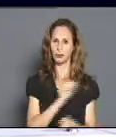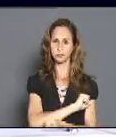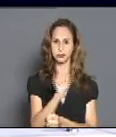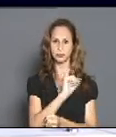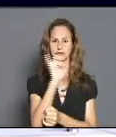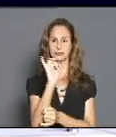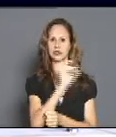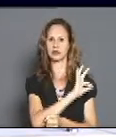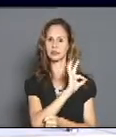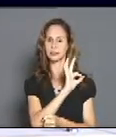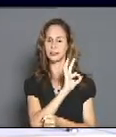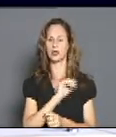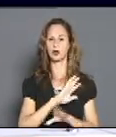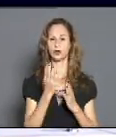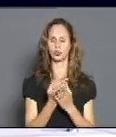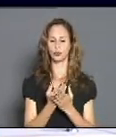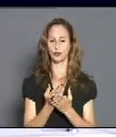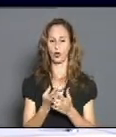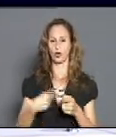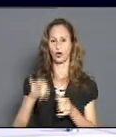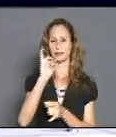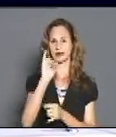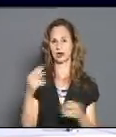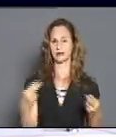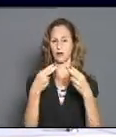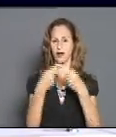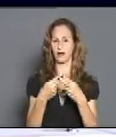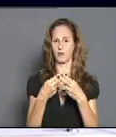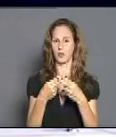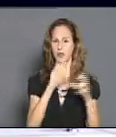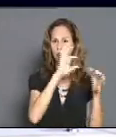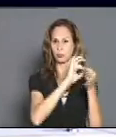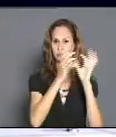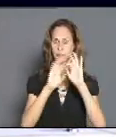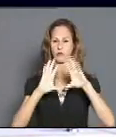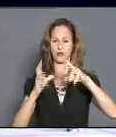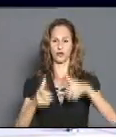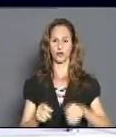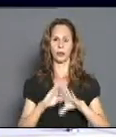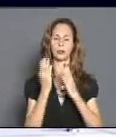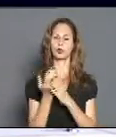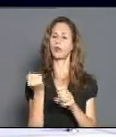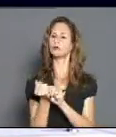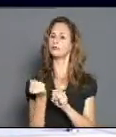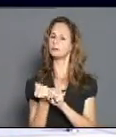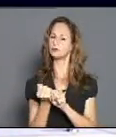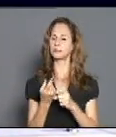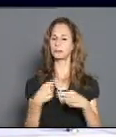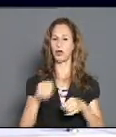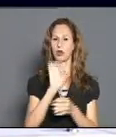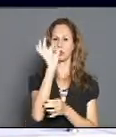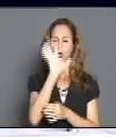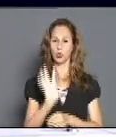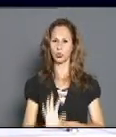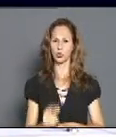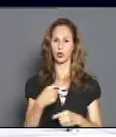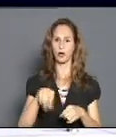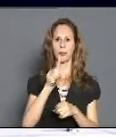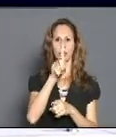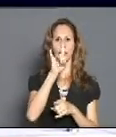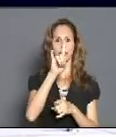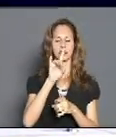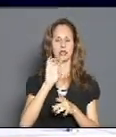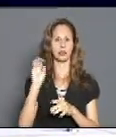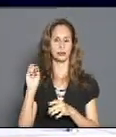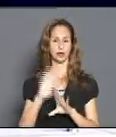por 0 a los Astros de Houston en el sexto juego de la serie mundial. Esta es su primera aparición, el clásico de otoño desde 1999, cuando